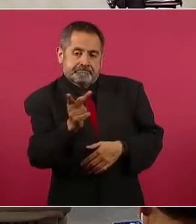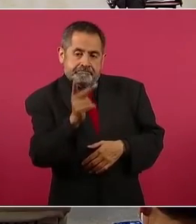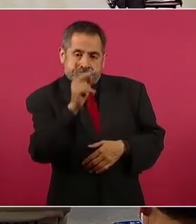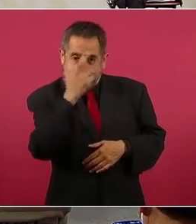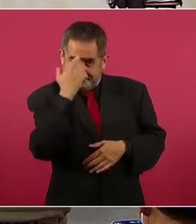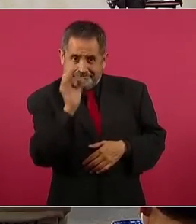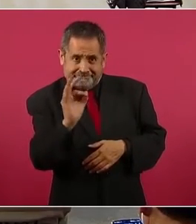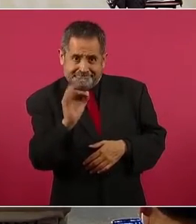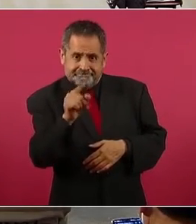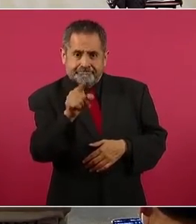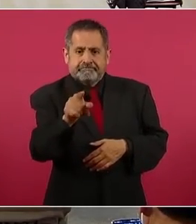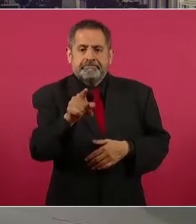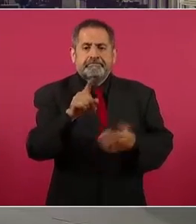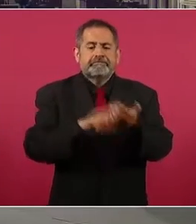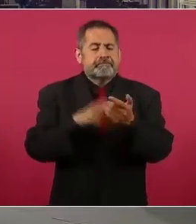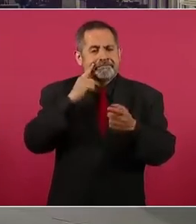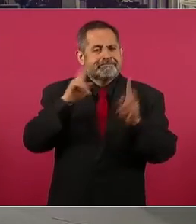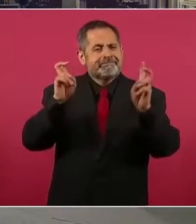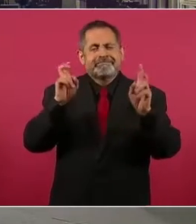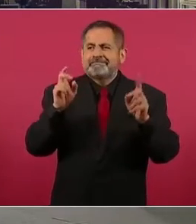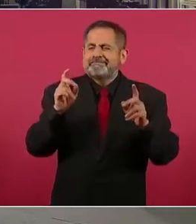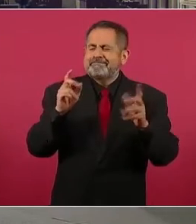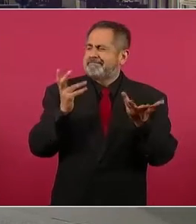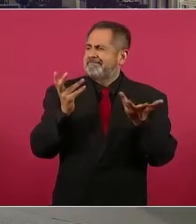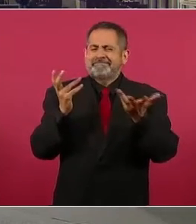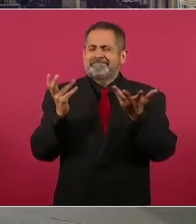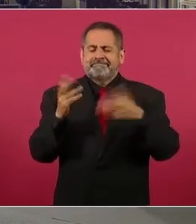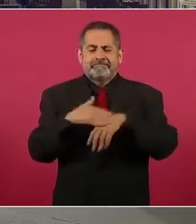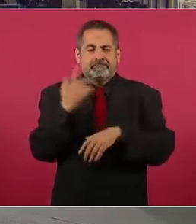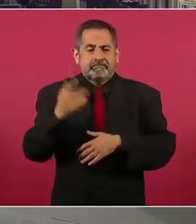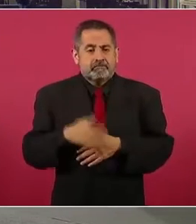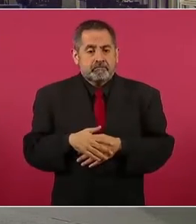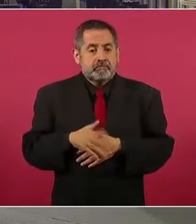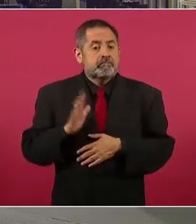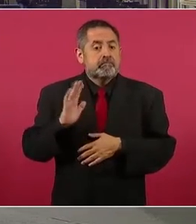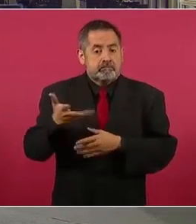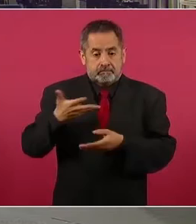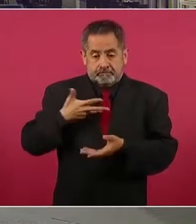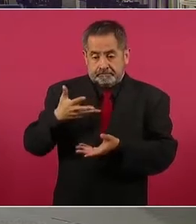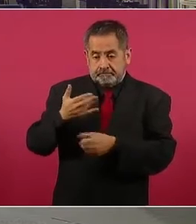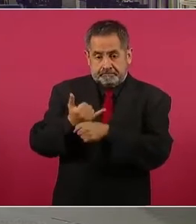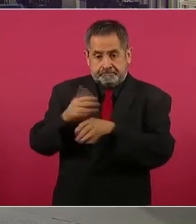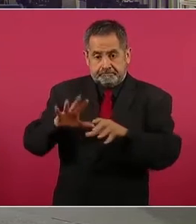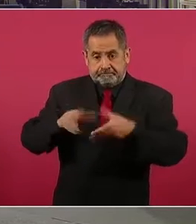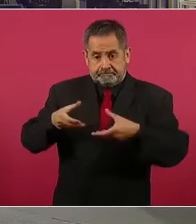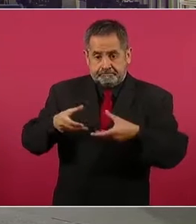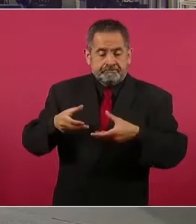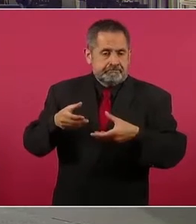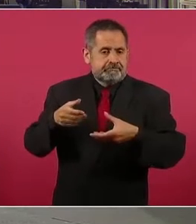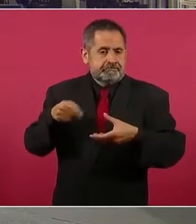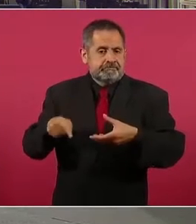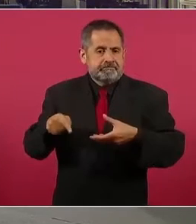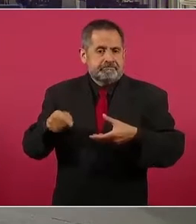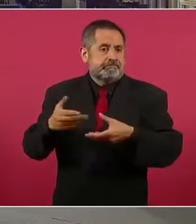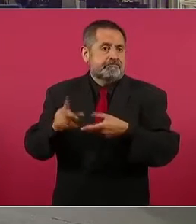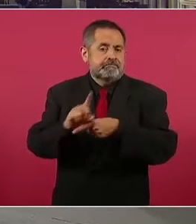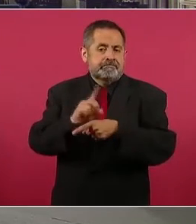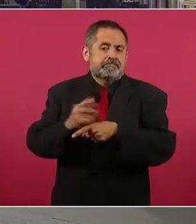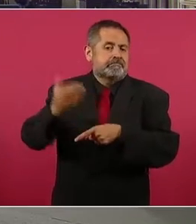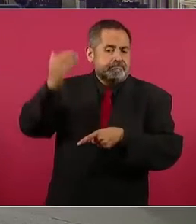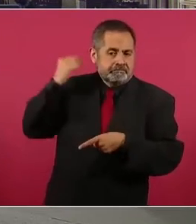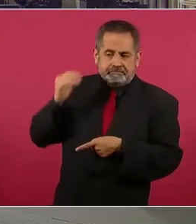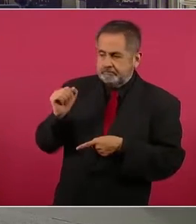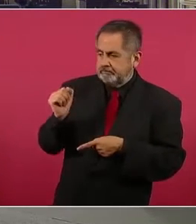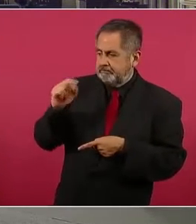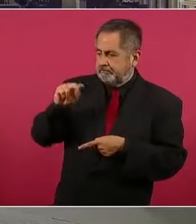Los temas que han causado ruido, pues es justo el hecho de que ya se tenía información de lo de Peña desde Santiago Nieto y ahora,